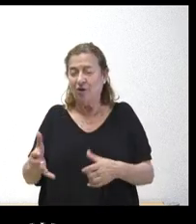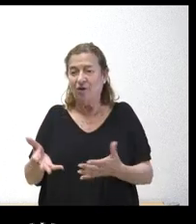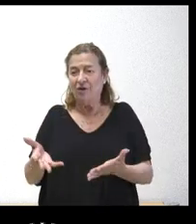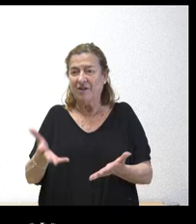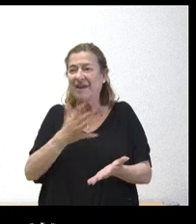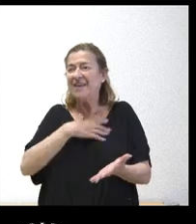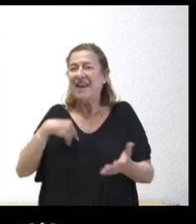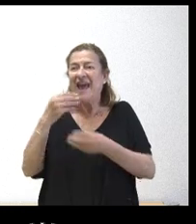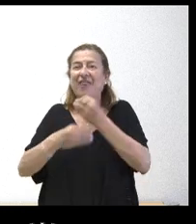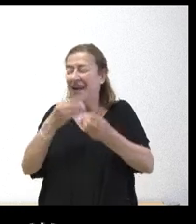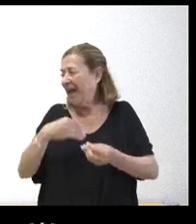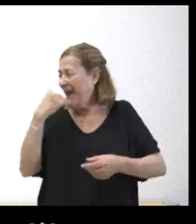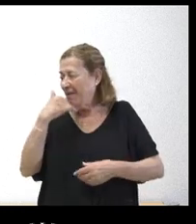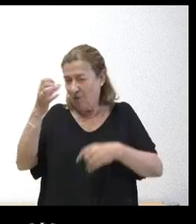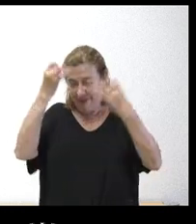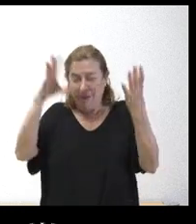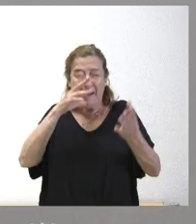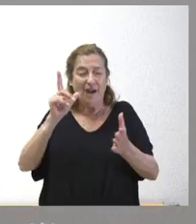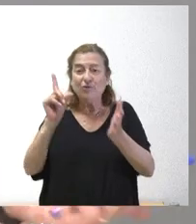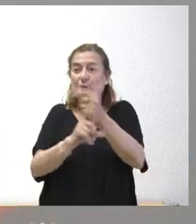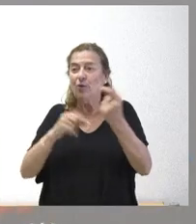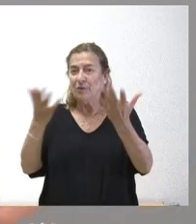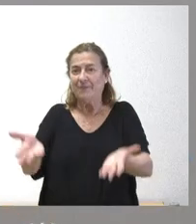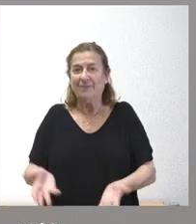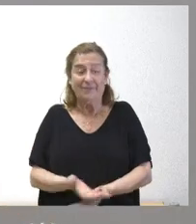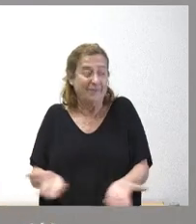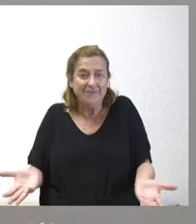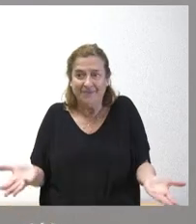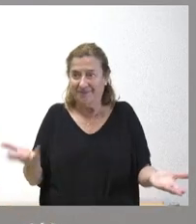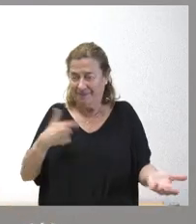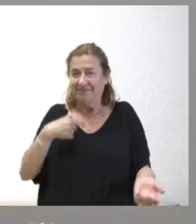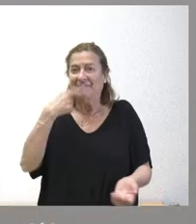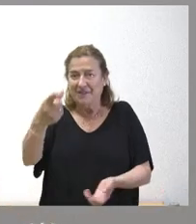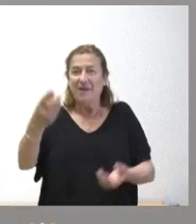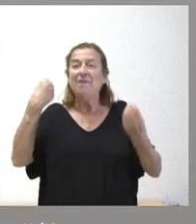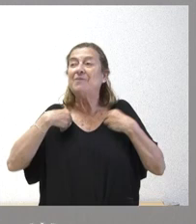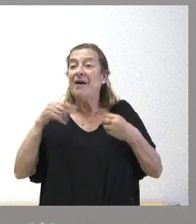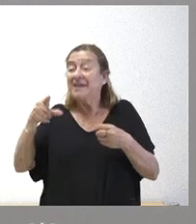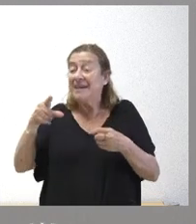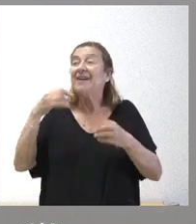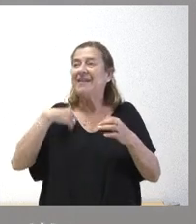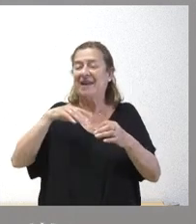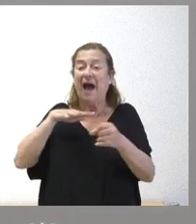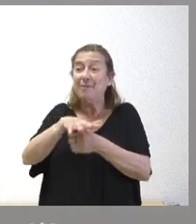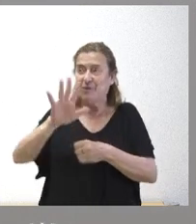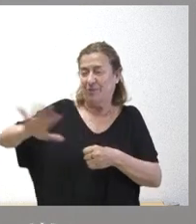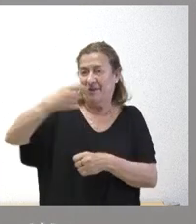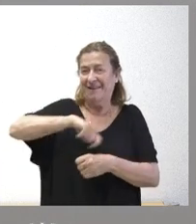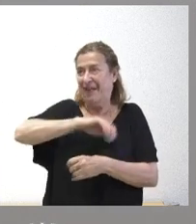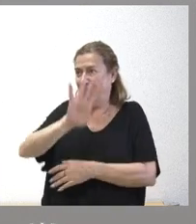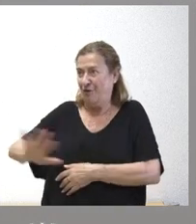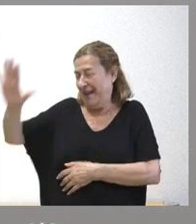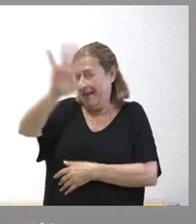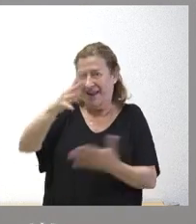pretende tomar alguna iniciativa que solvente eso Pues mire es que estas regulaciones de ámbito nacional porque son varias las regulaciones que afectan a esto Primero